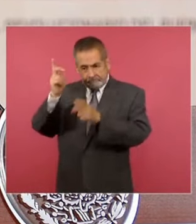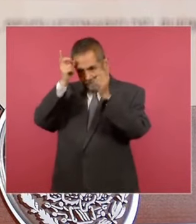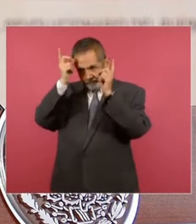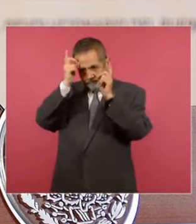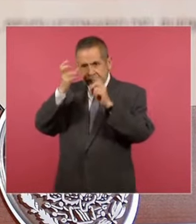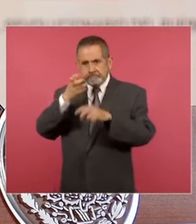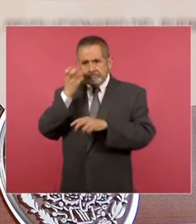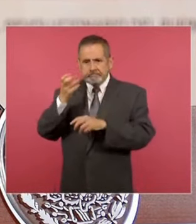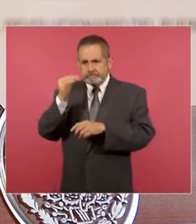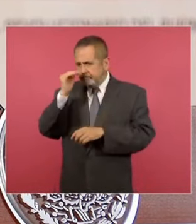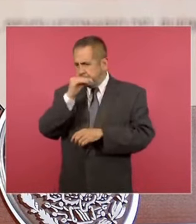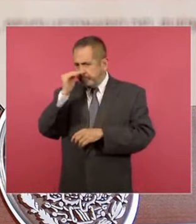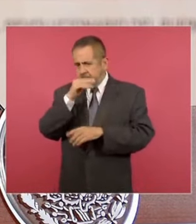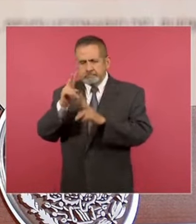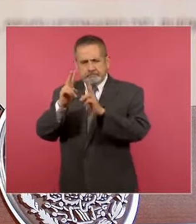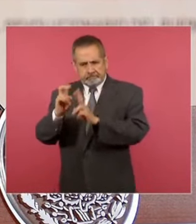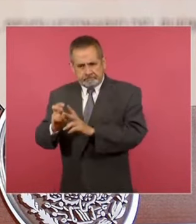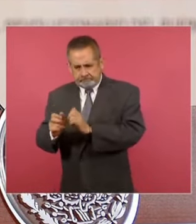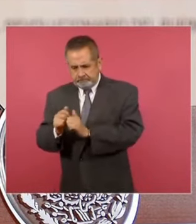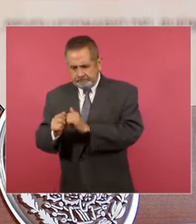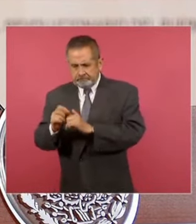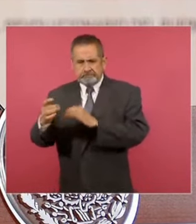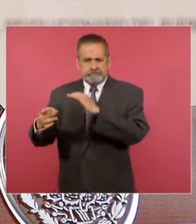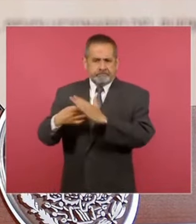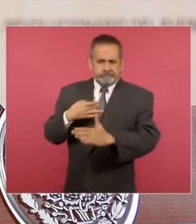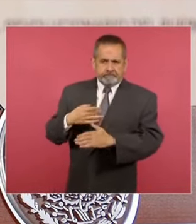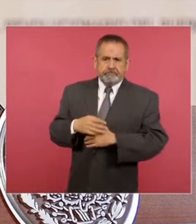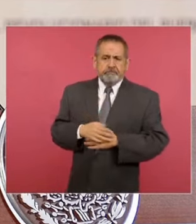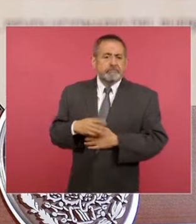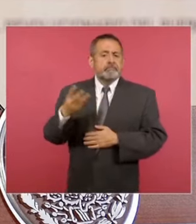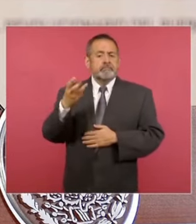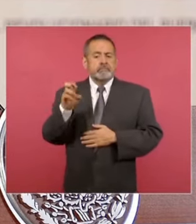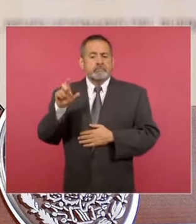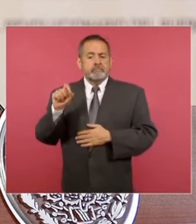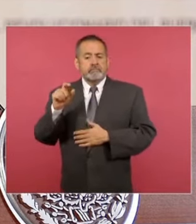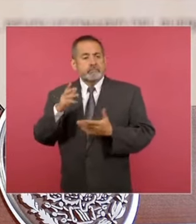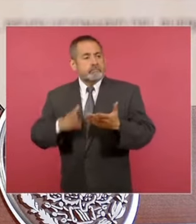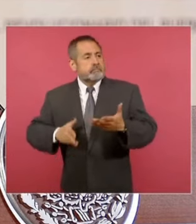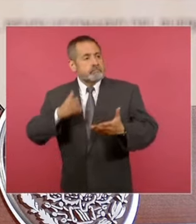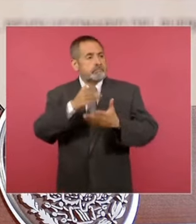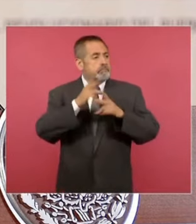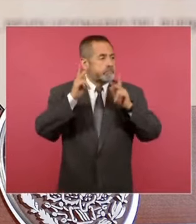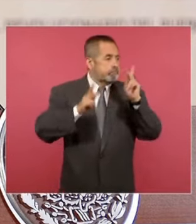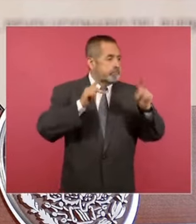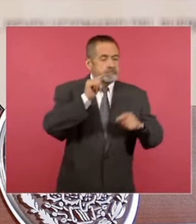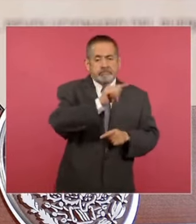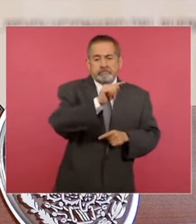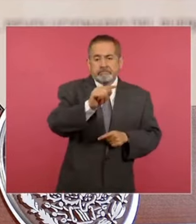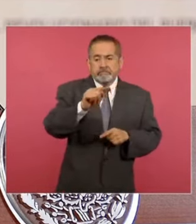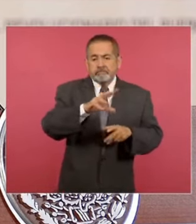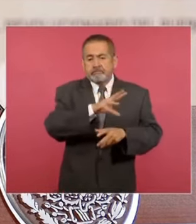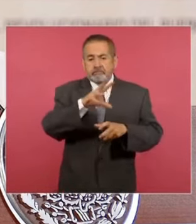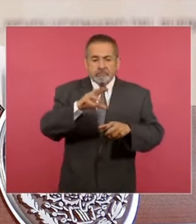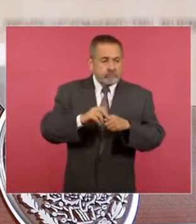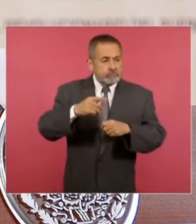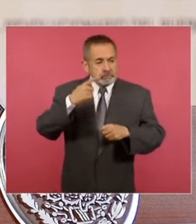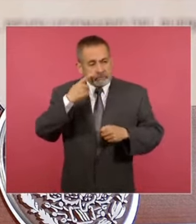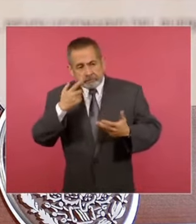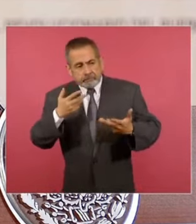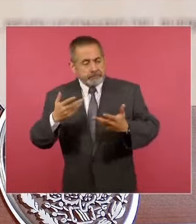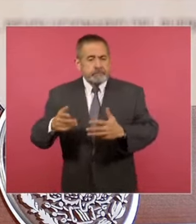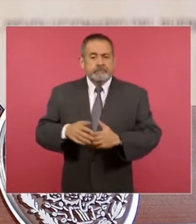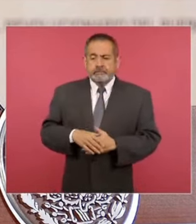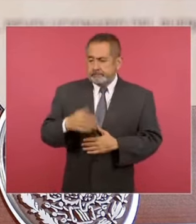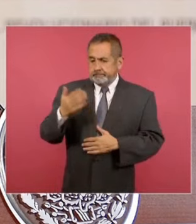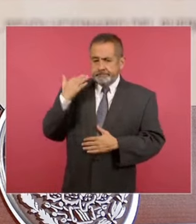iOS en ambos sistemas. Y realizamos 320 visitas de verificación o de constatación.